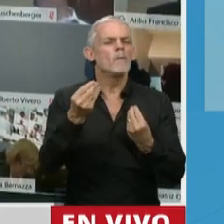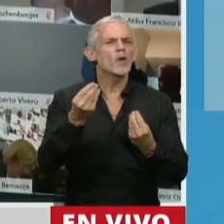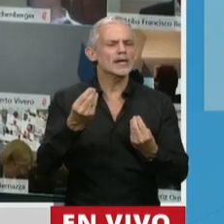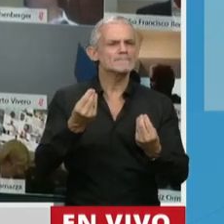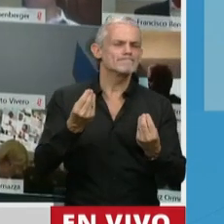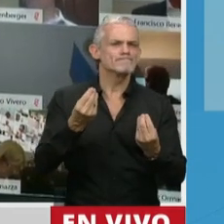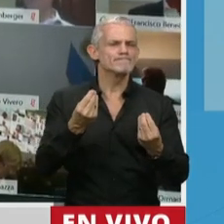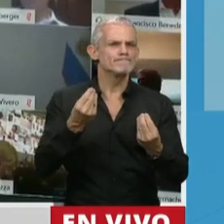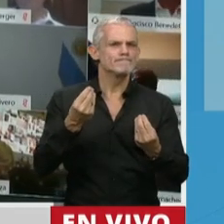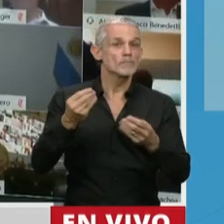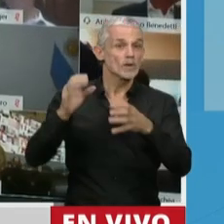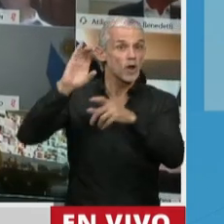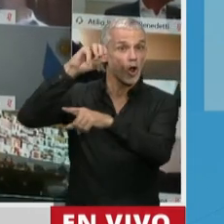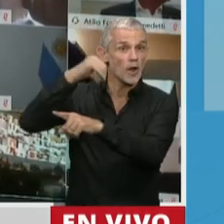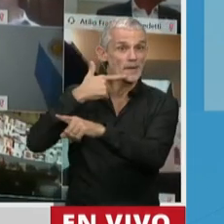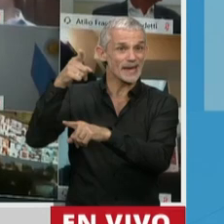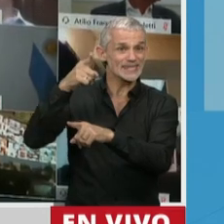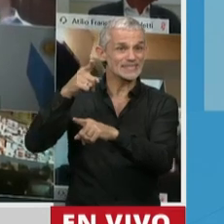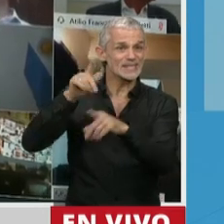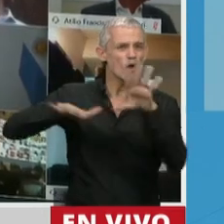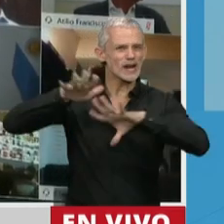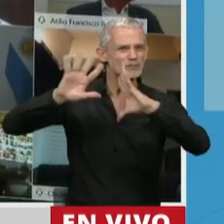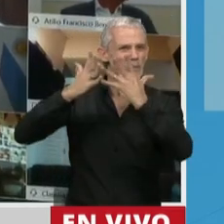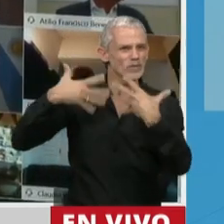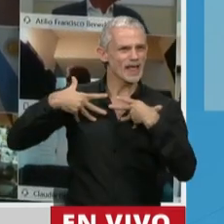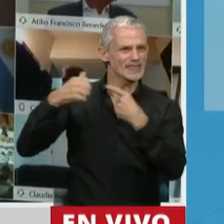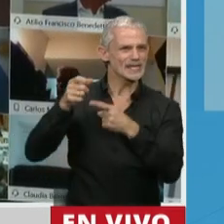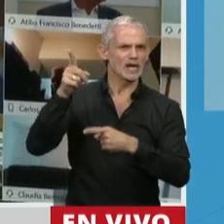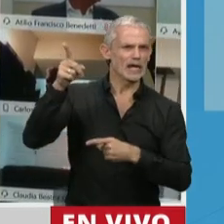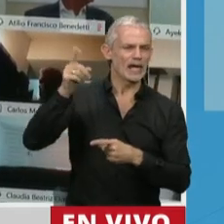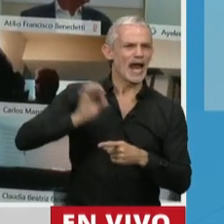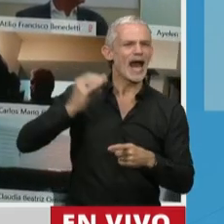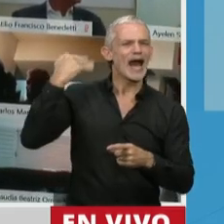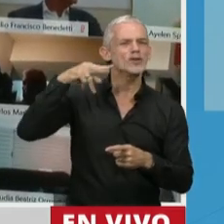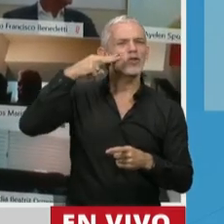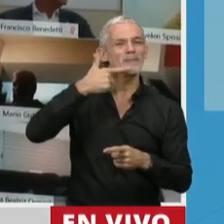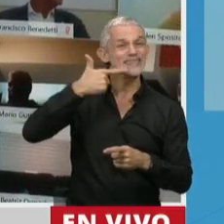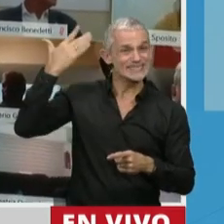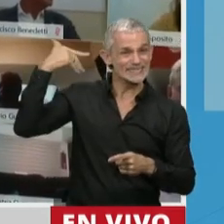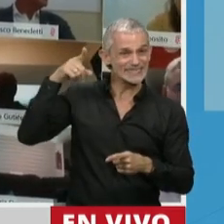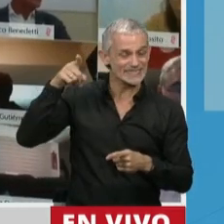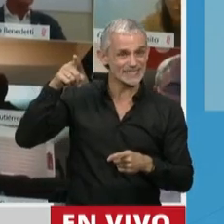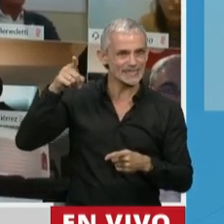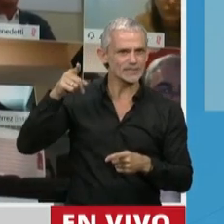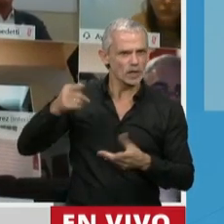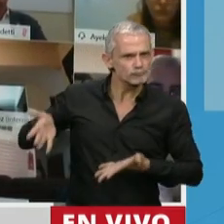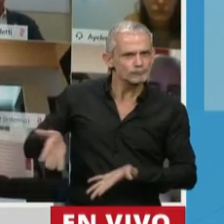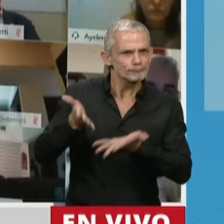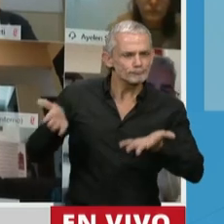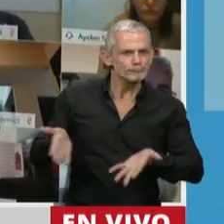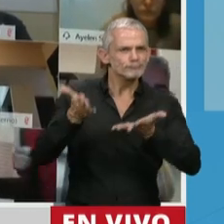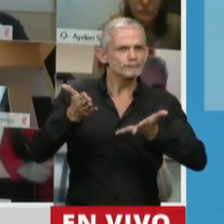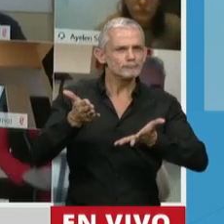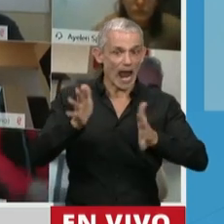fueron las directivas de la OMS, la Organización Mundial de la Salud, que ya en el año 2017 impulsaba